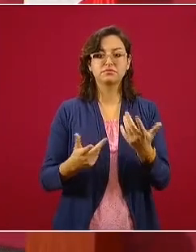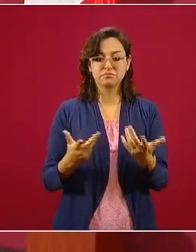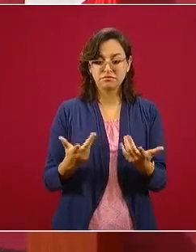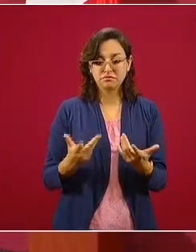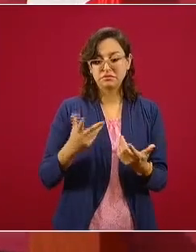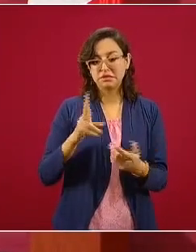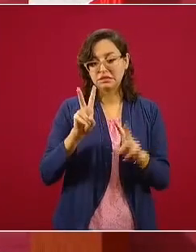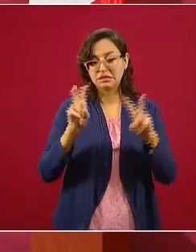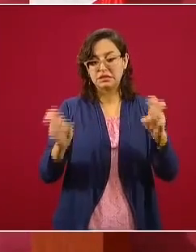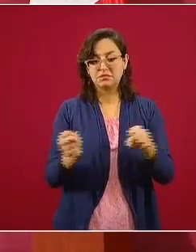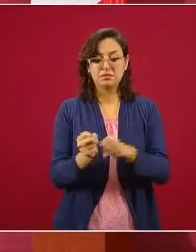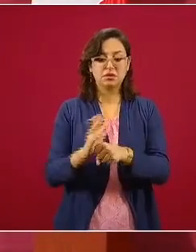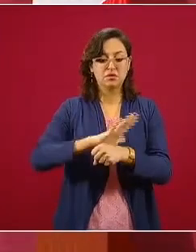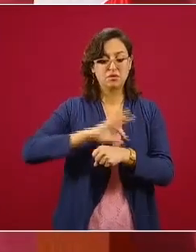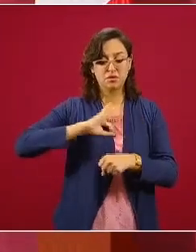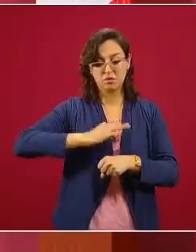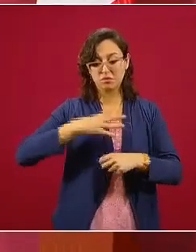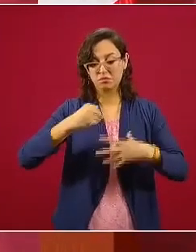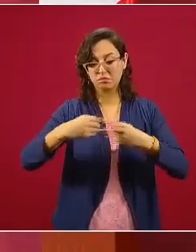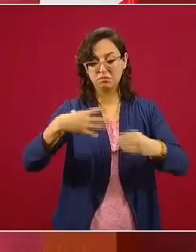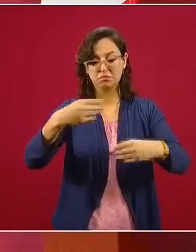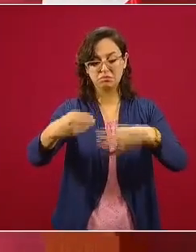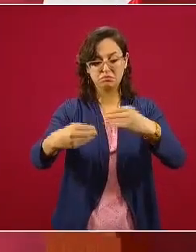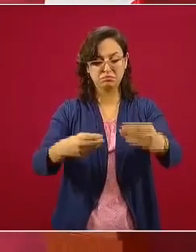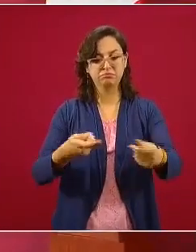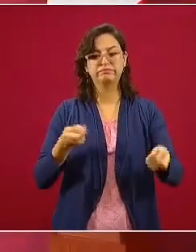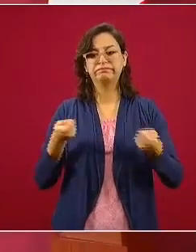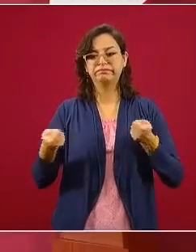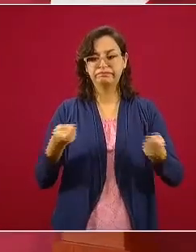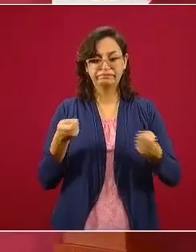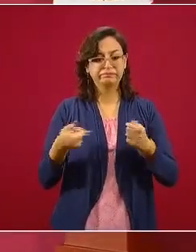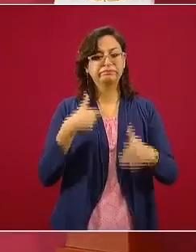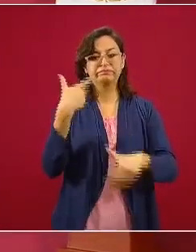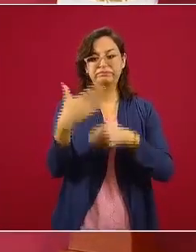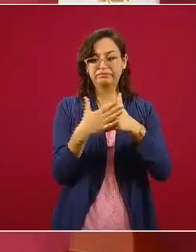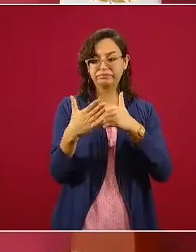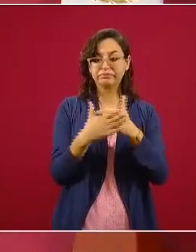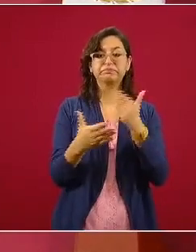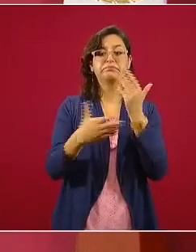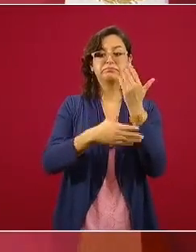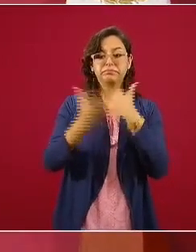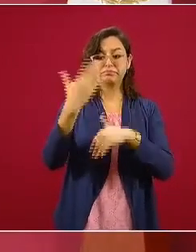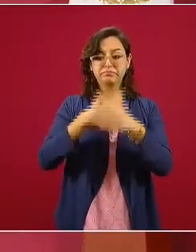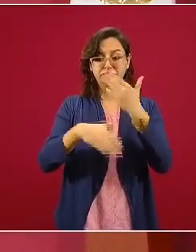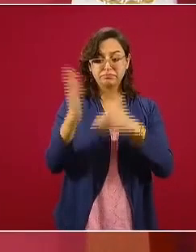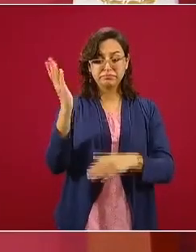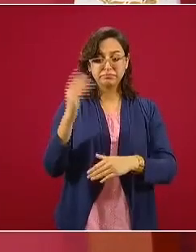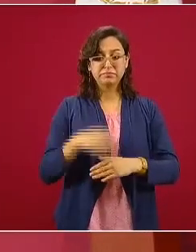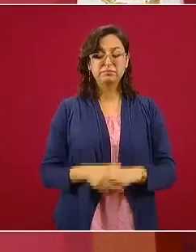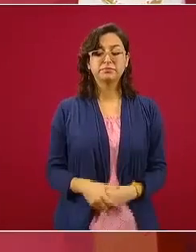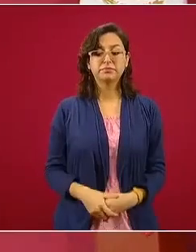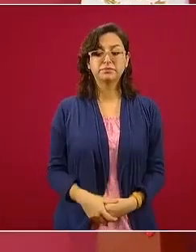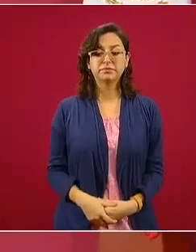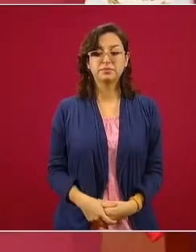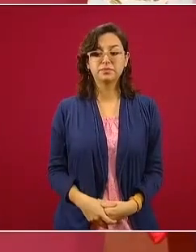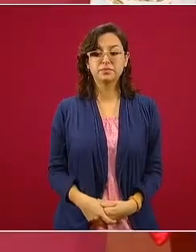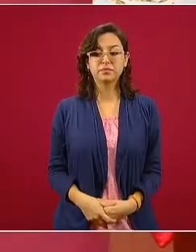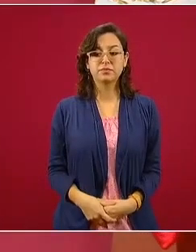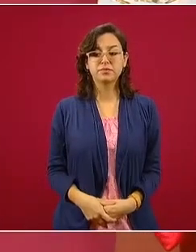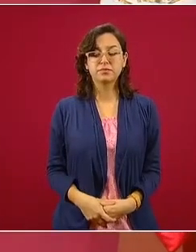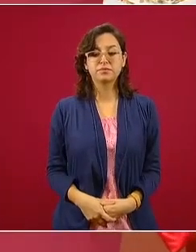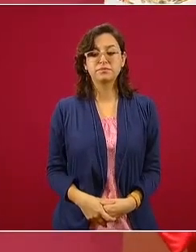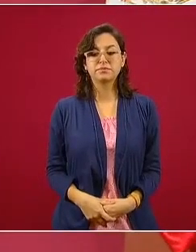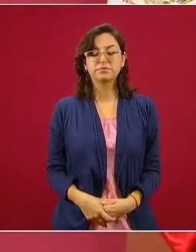del coronavirus y salir adelante. La verdad es que ha sido